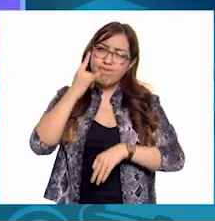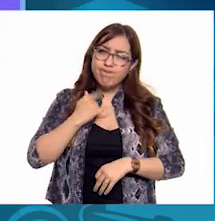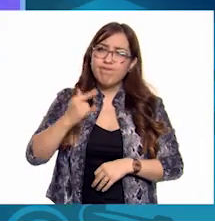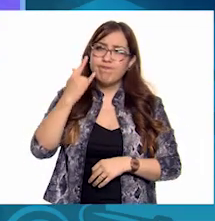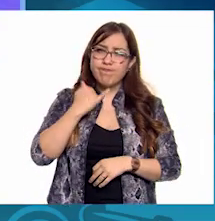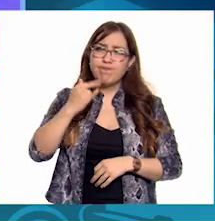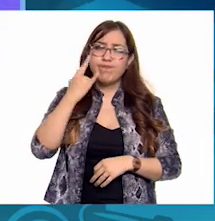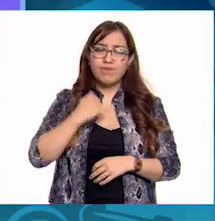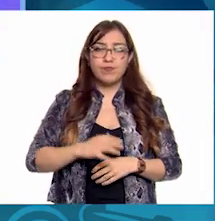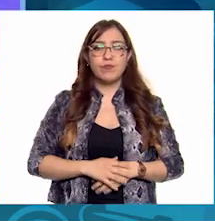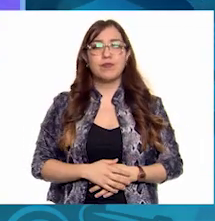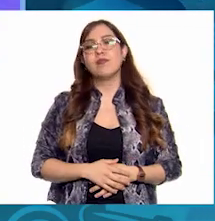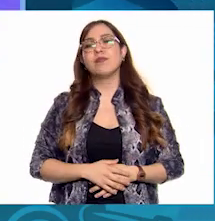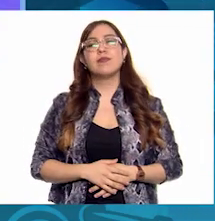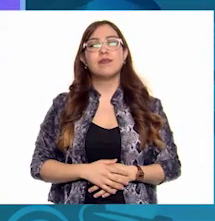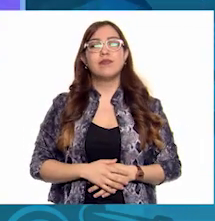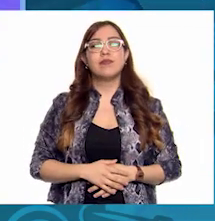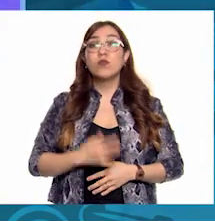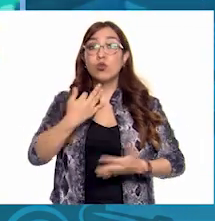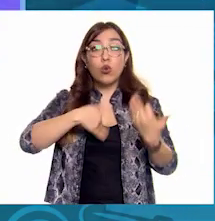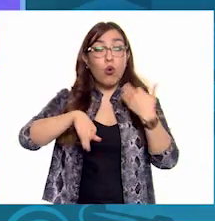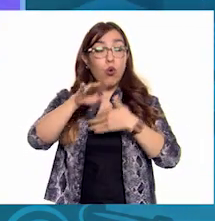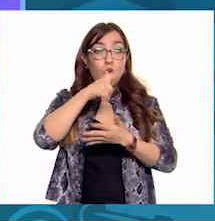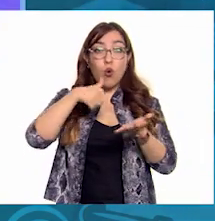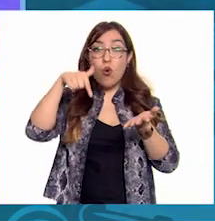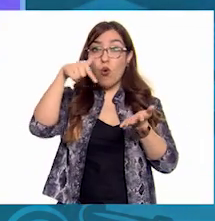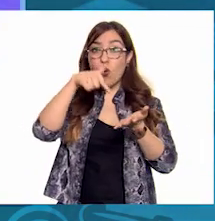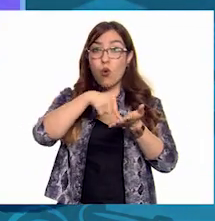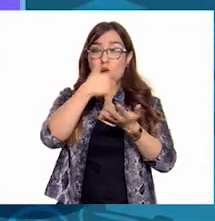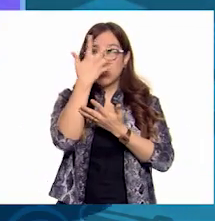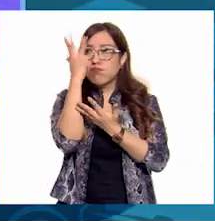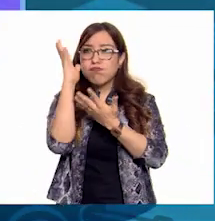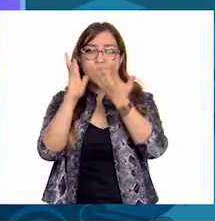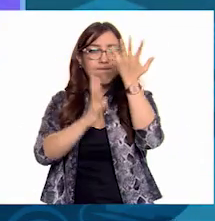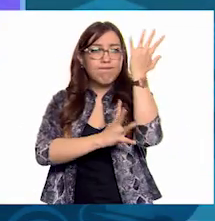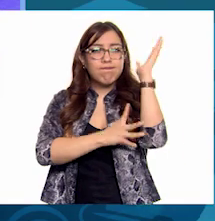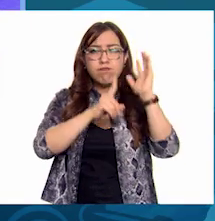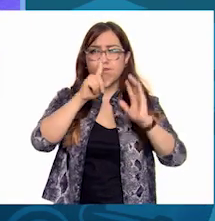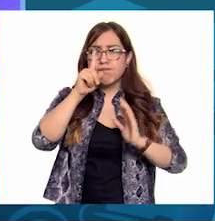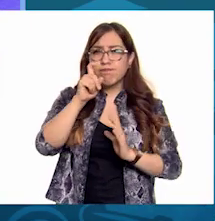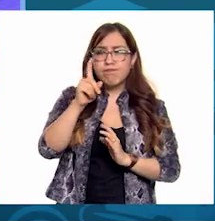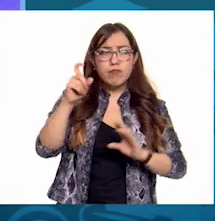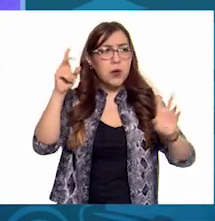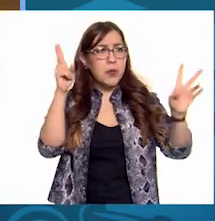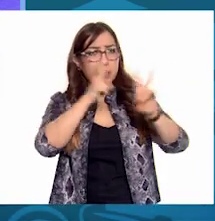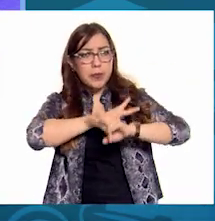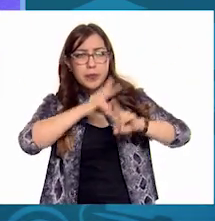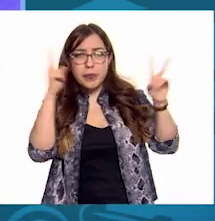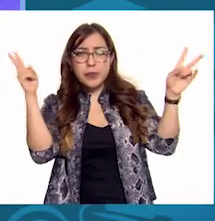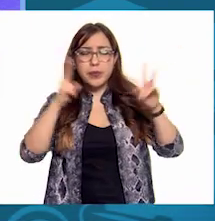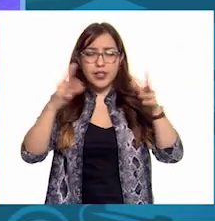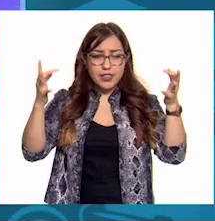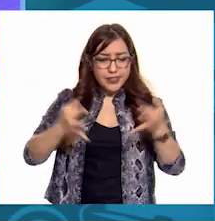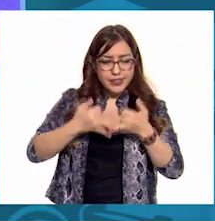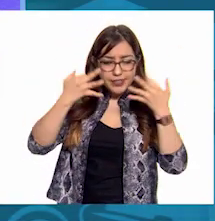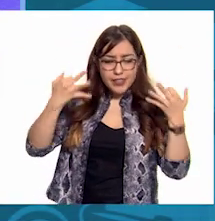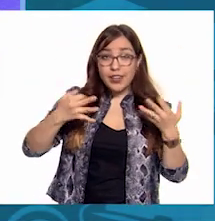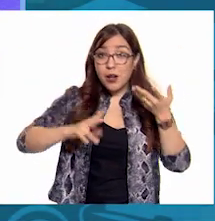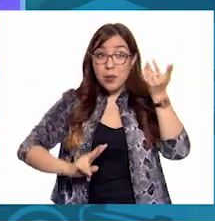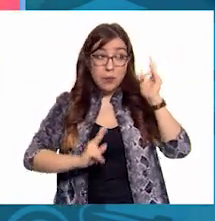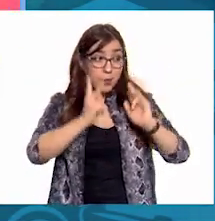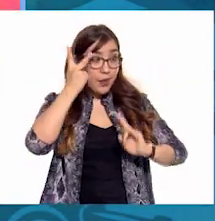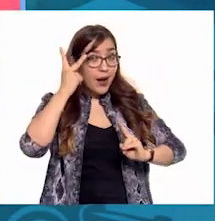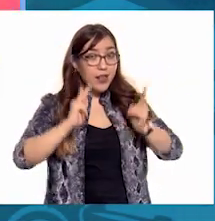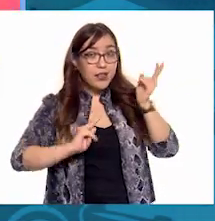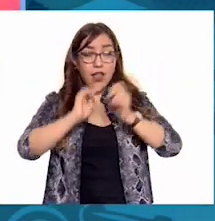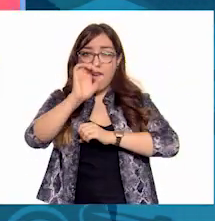Mares, desiertos, bosques, lagos y manglares, agua, aire, tierra, plantas y animales.